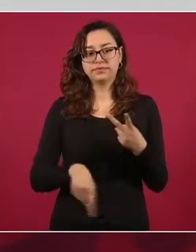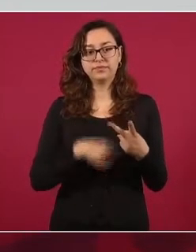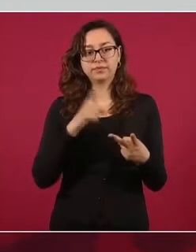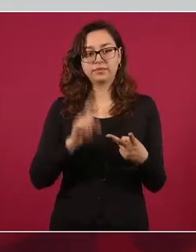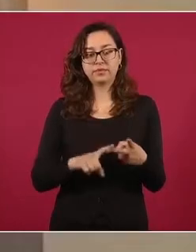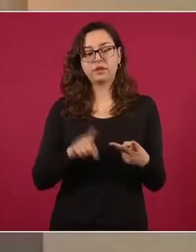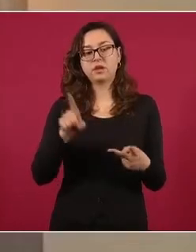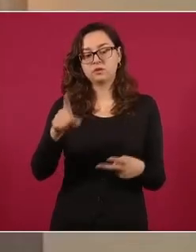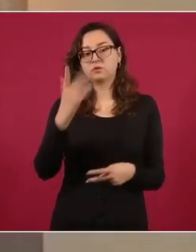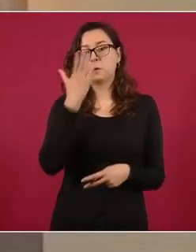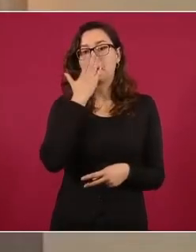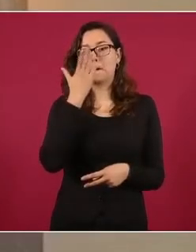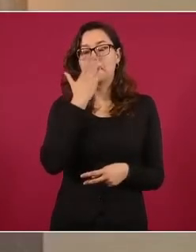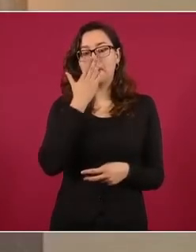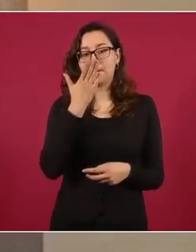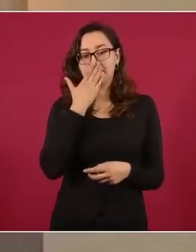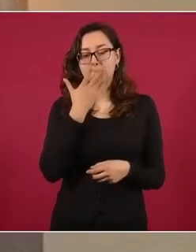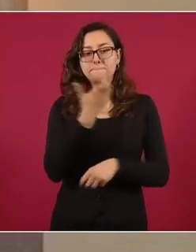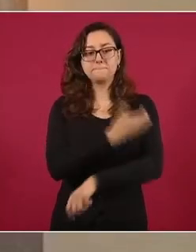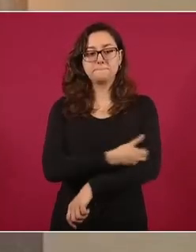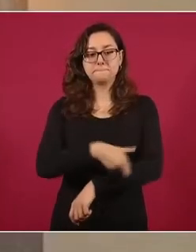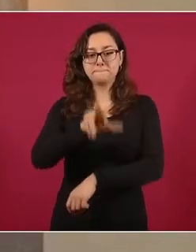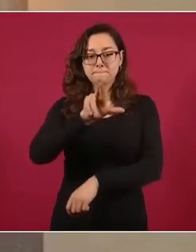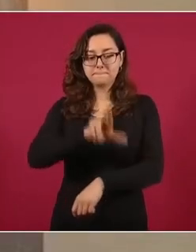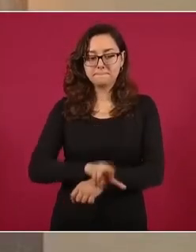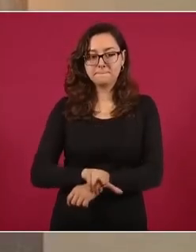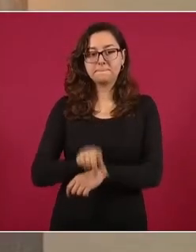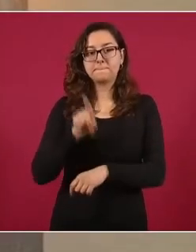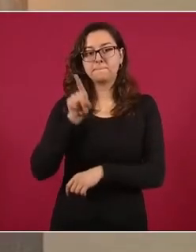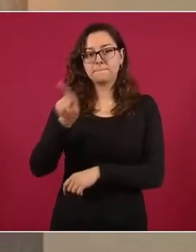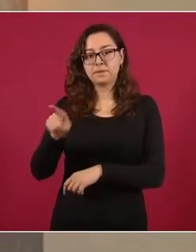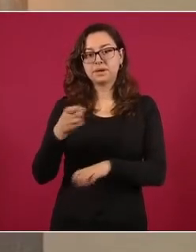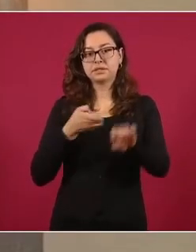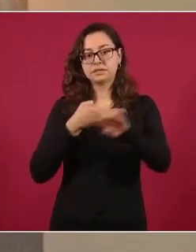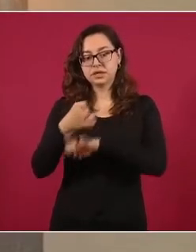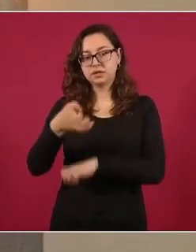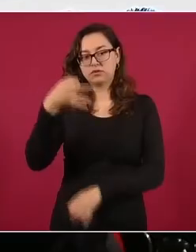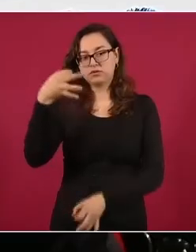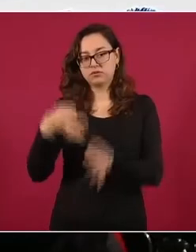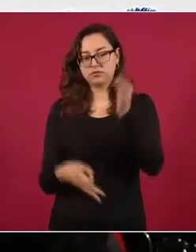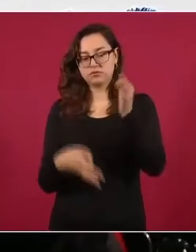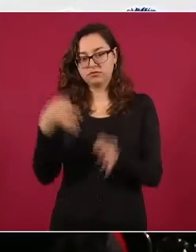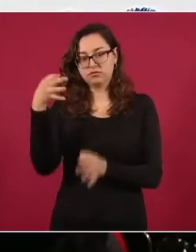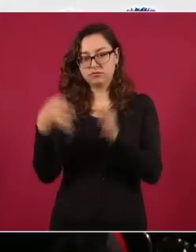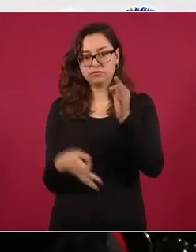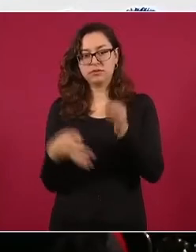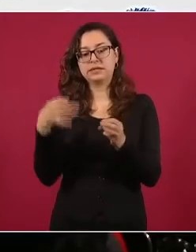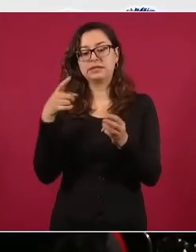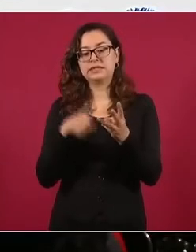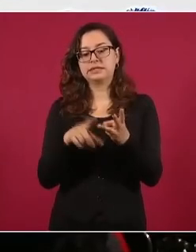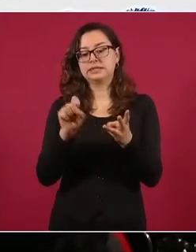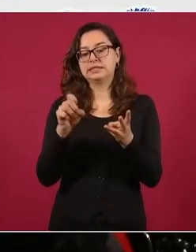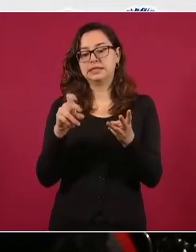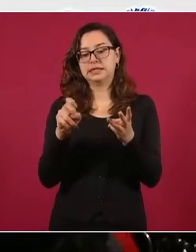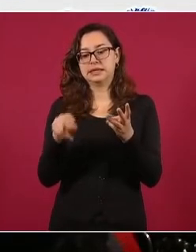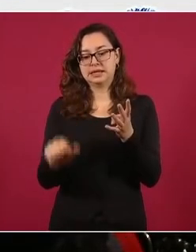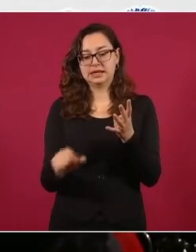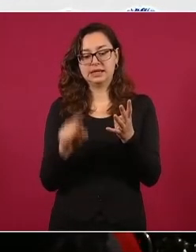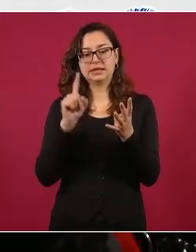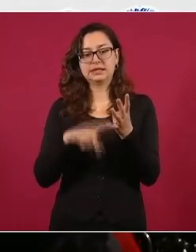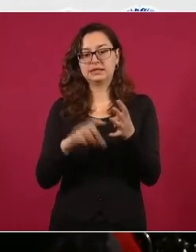Sonora, donde se coordina con la Fiscalía General de Justicia del Estado, la Sedena y la Marina,